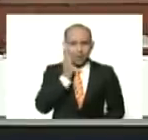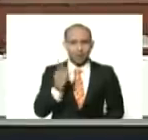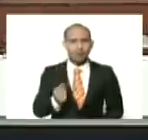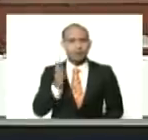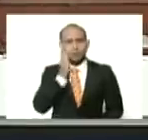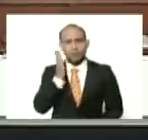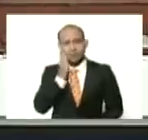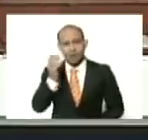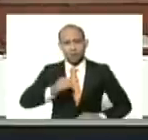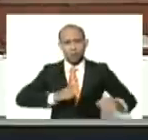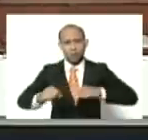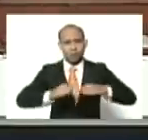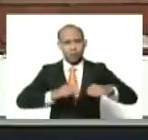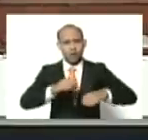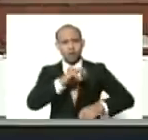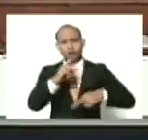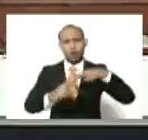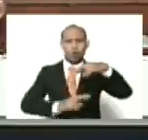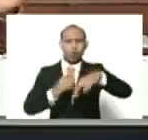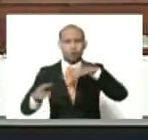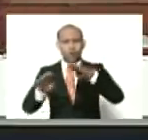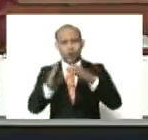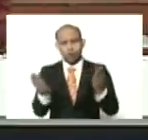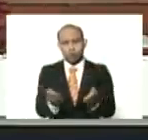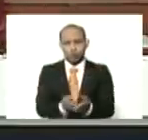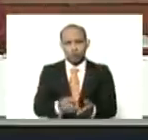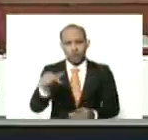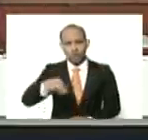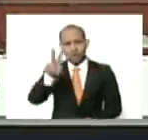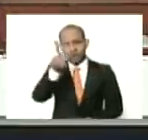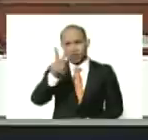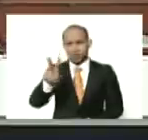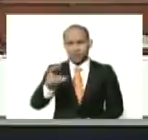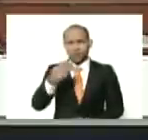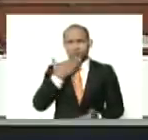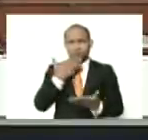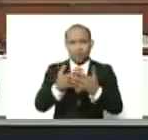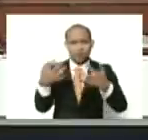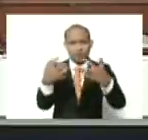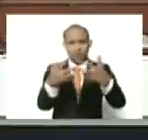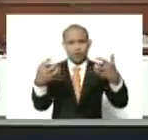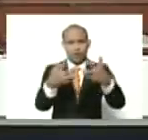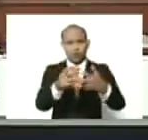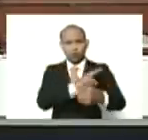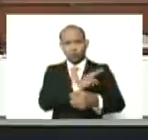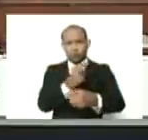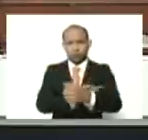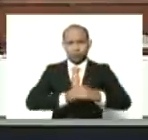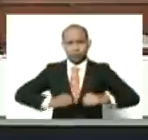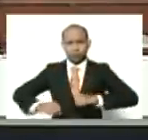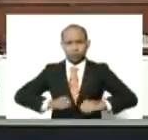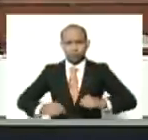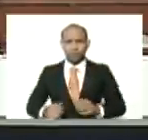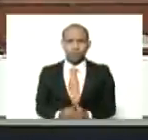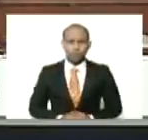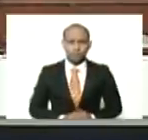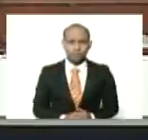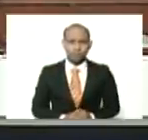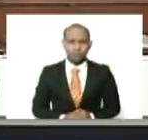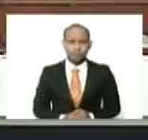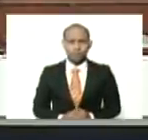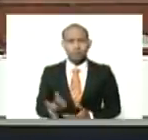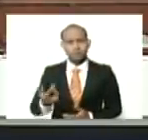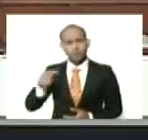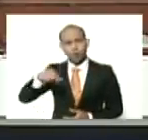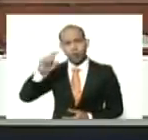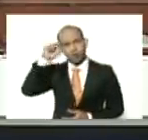movimiento, revolucionario mundial, y en Venezuela, bueno, gracias, a la lucha, de un poderoso movimiento, hay que